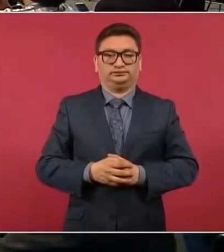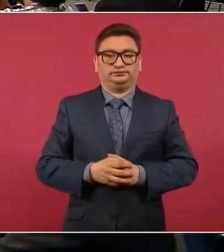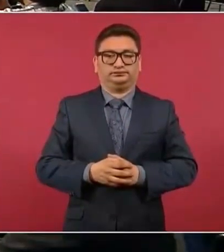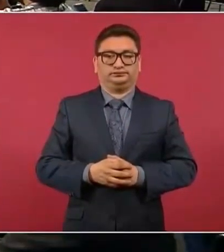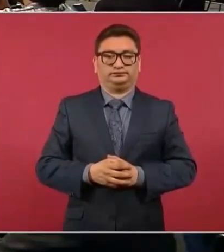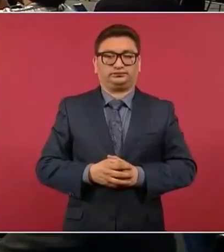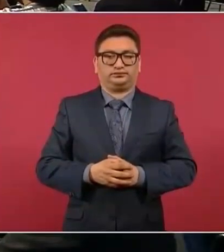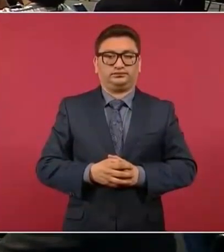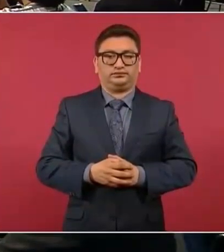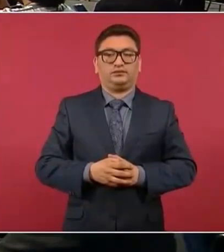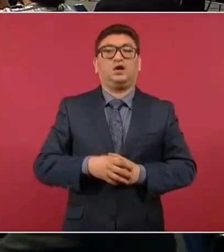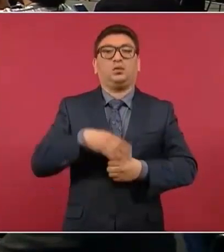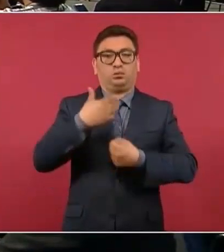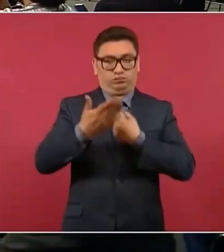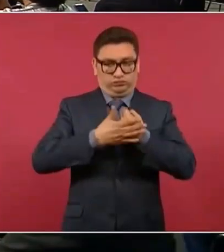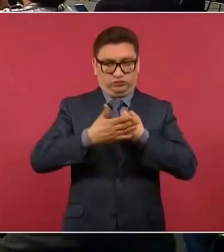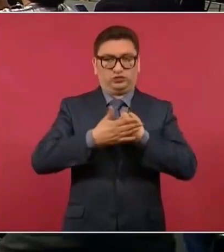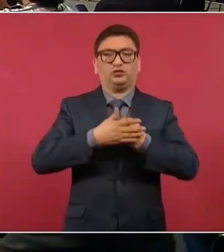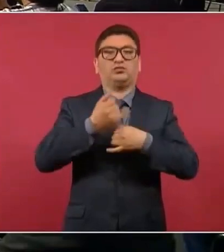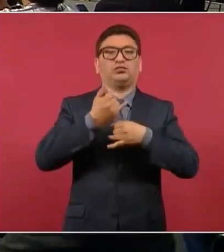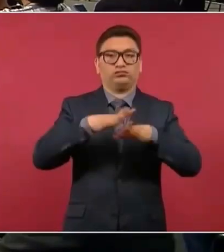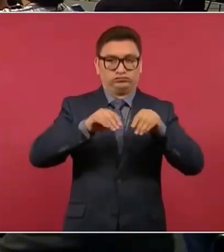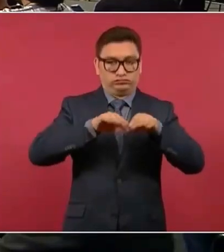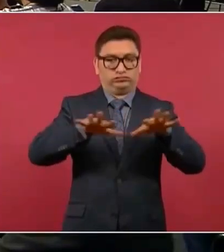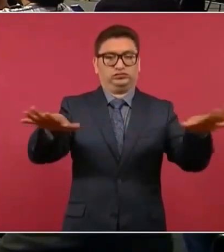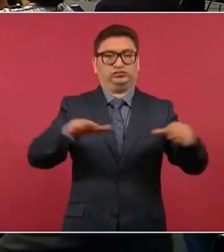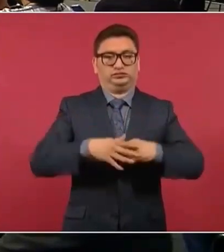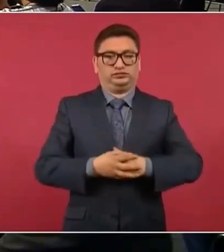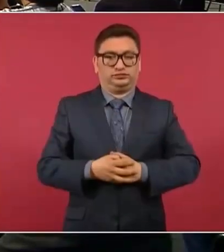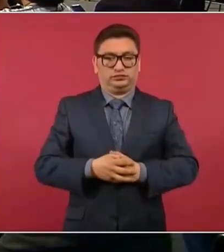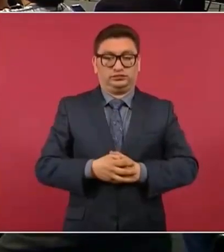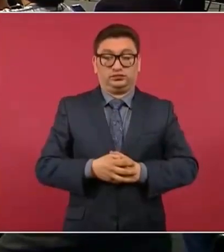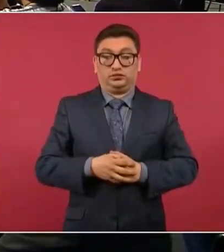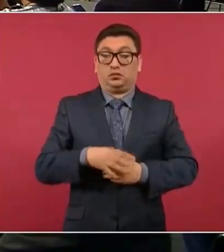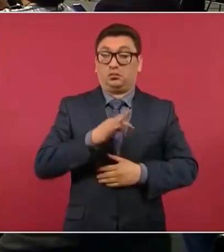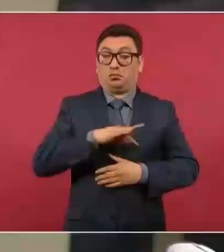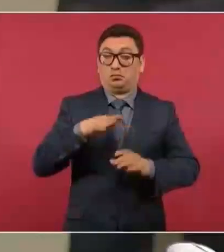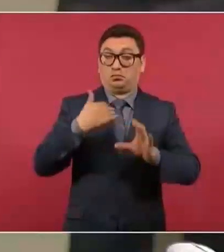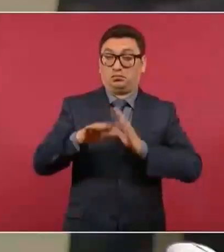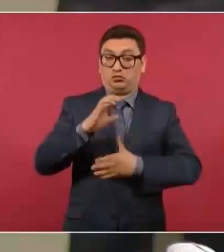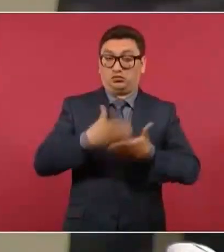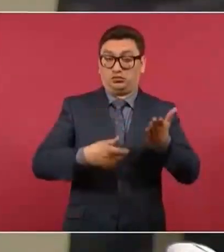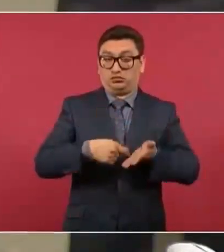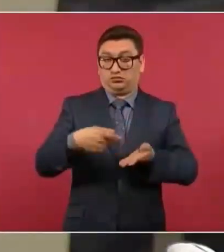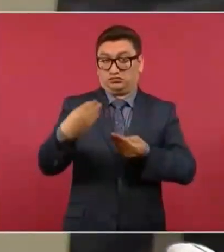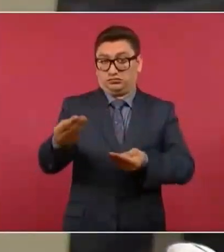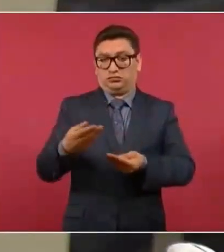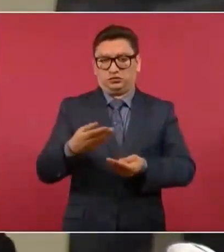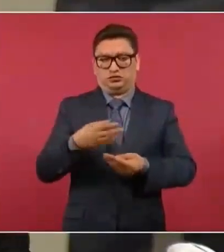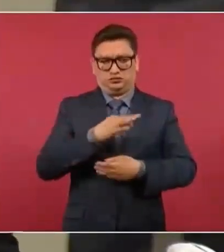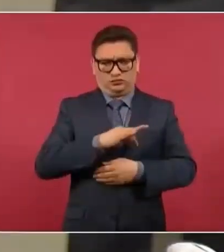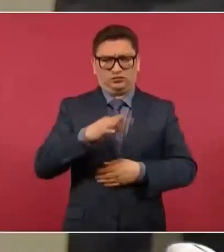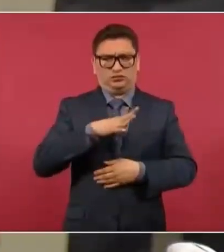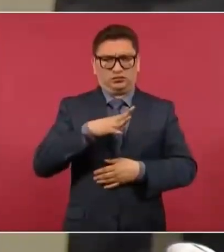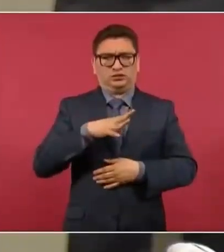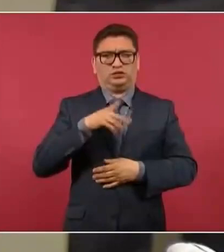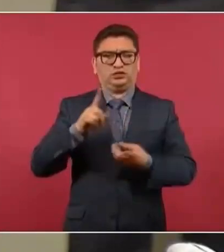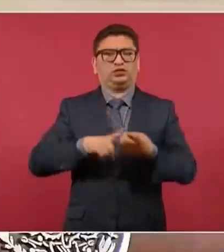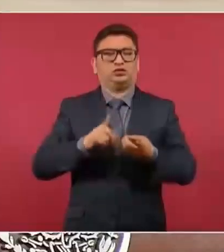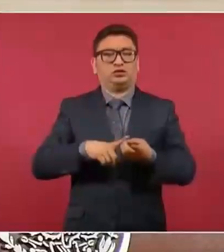Este... Y se va a informar sobre eso. Sí, porque no serían viables los contratos si se tiene donde se hagan, ¿no? Sí, sí, pero